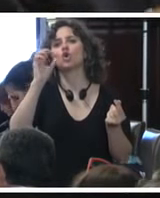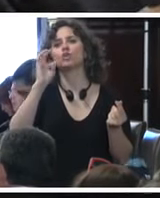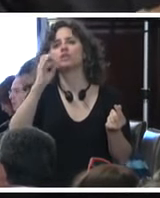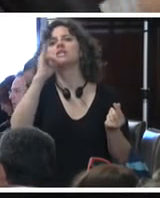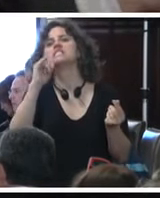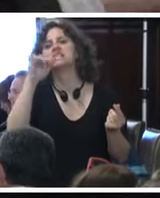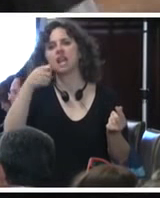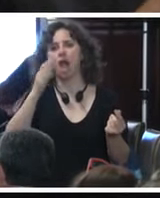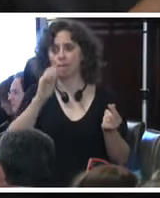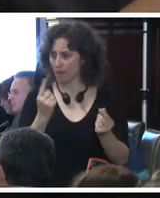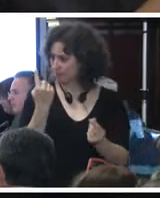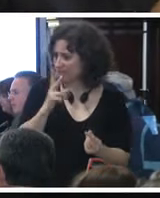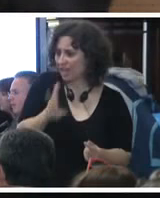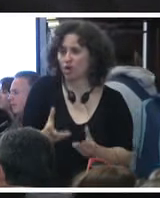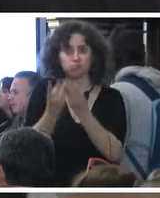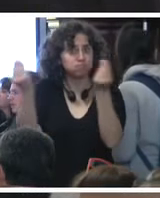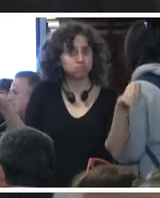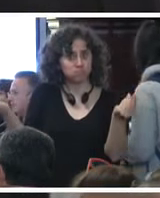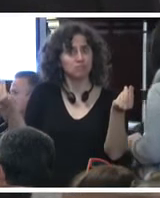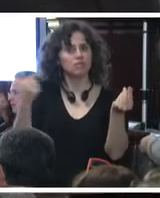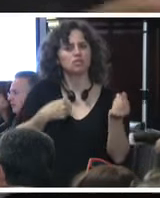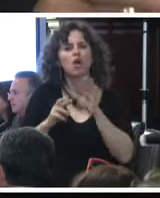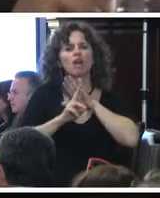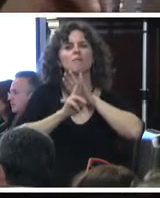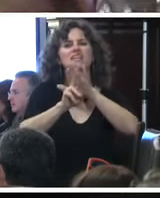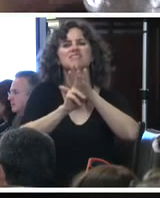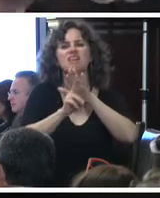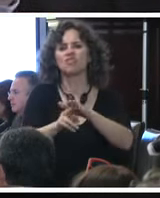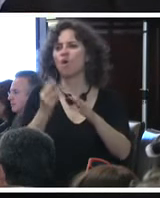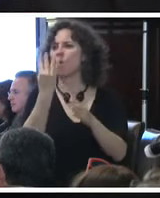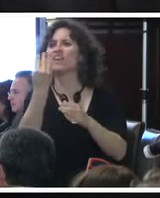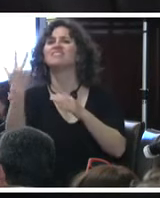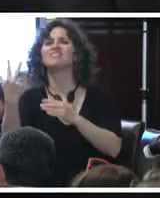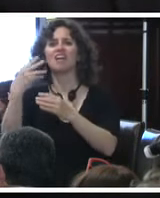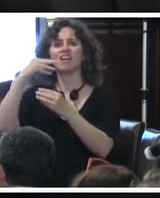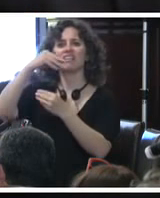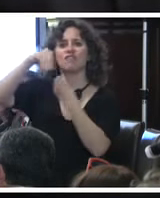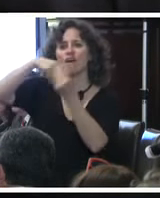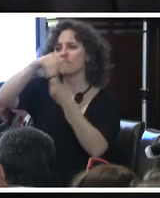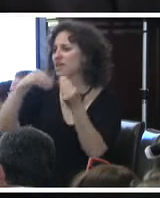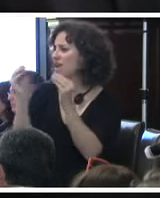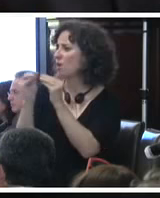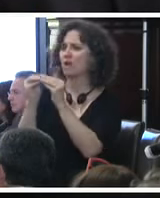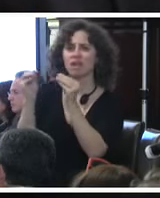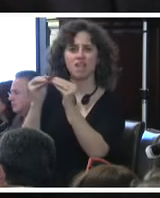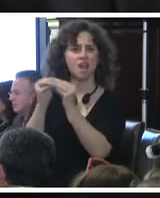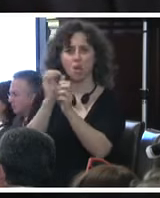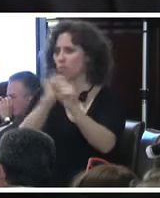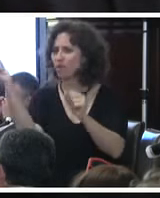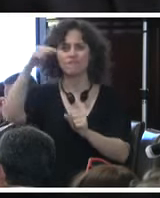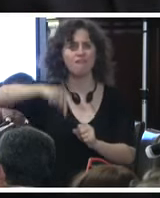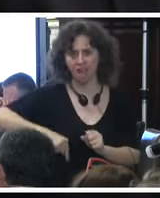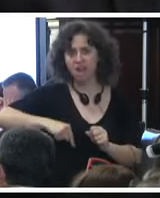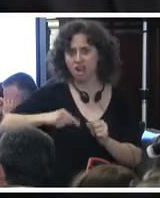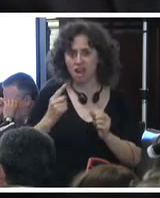y representando a las 43 compañeras que no pudieron venir